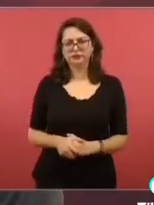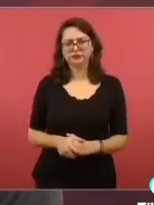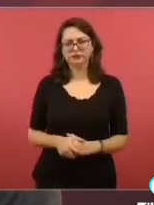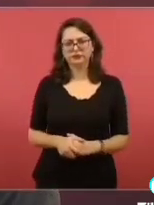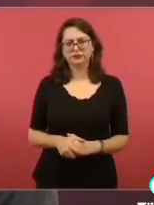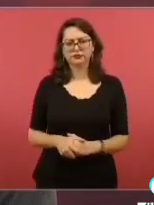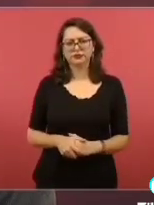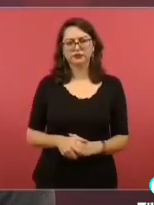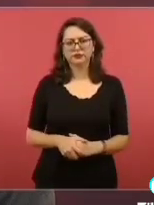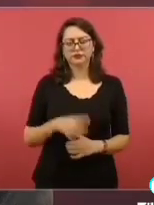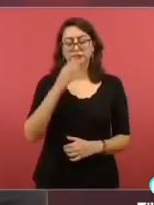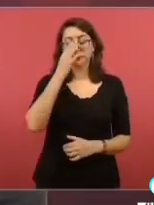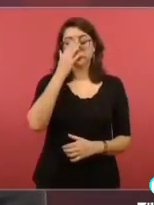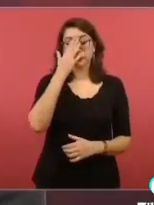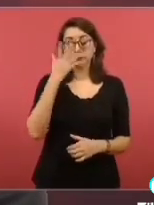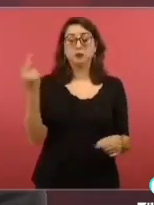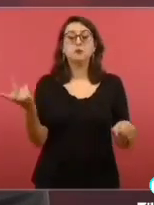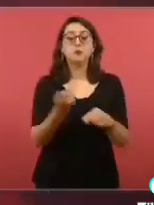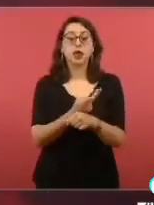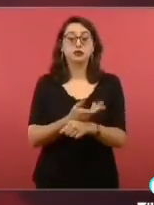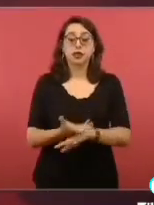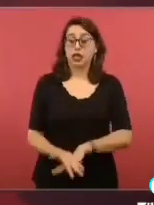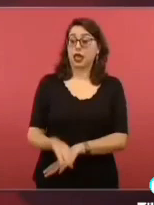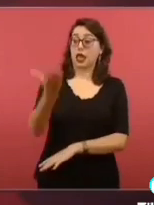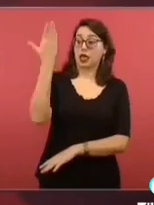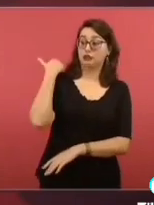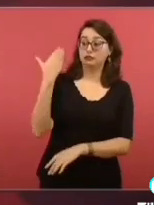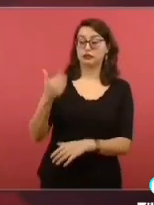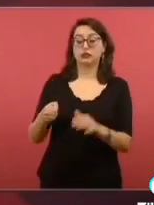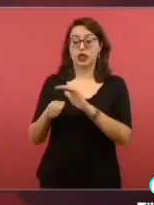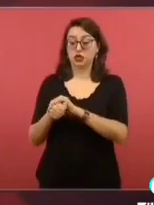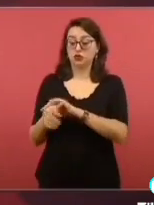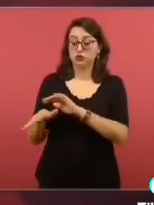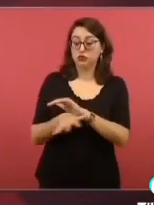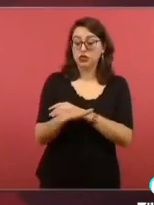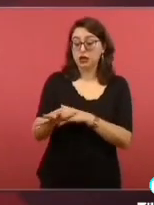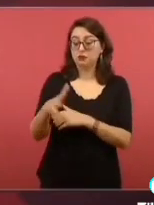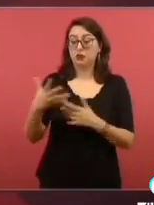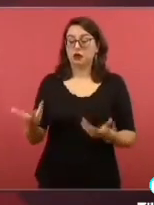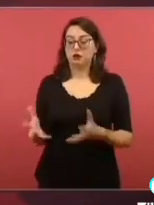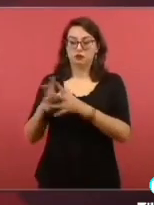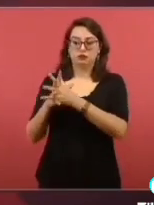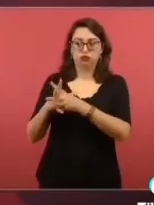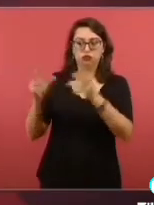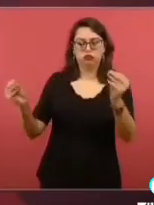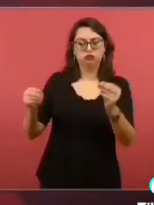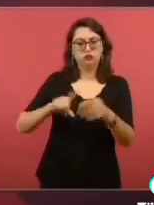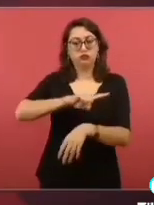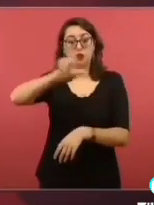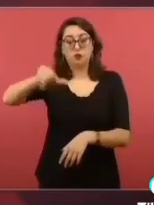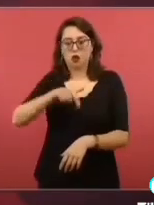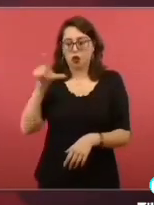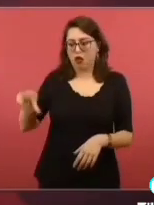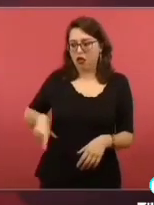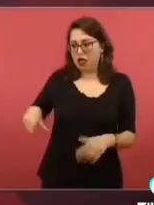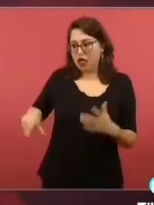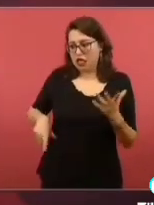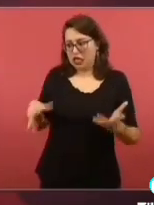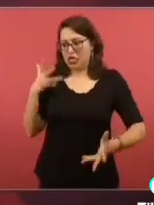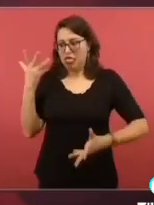porque supuestamente se iban a afectar las instituciones.